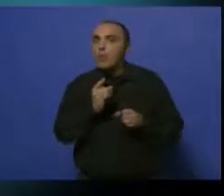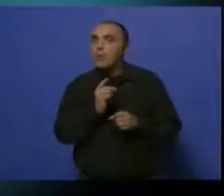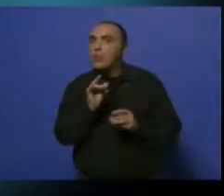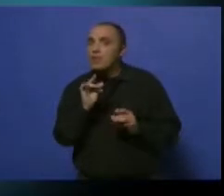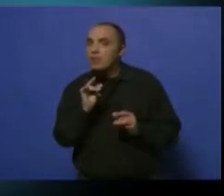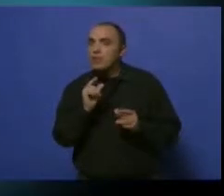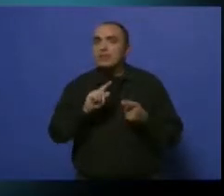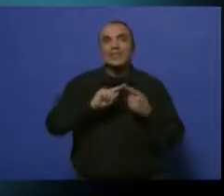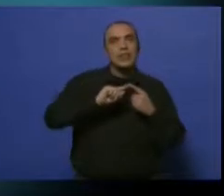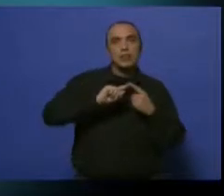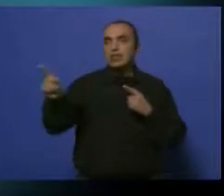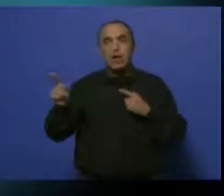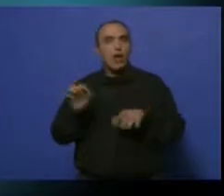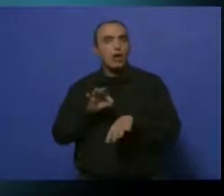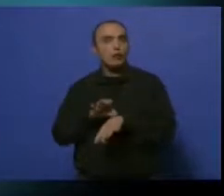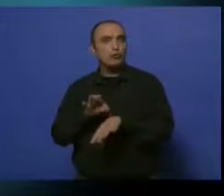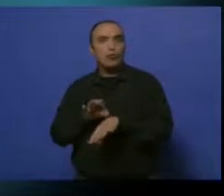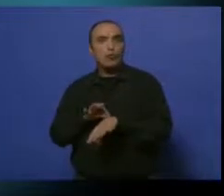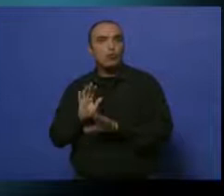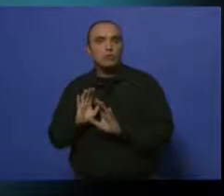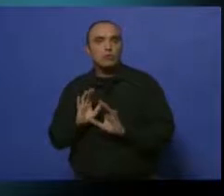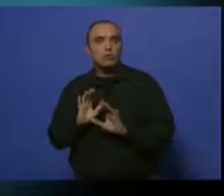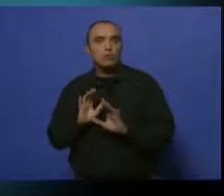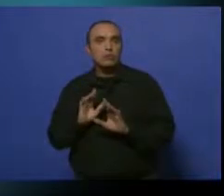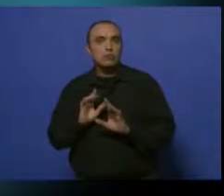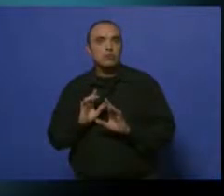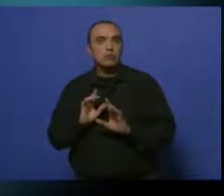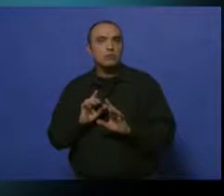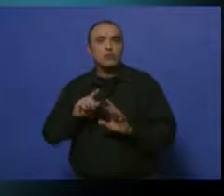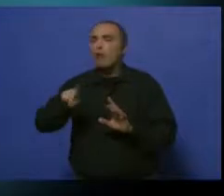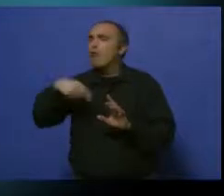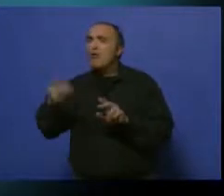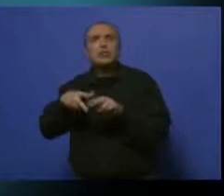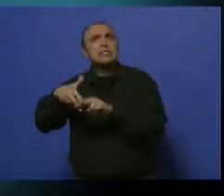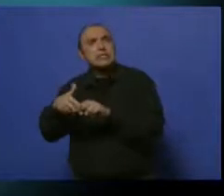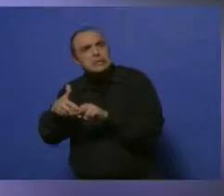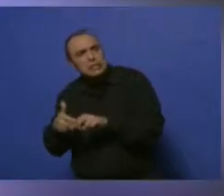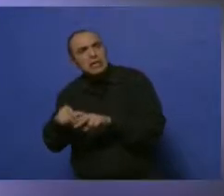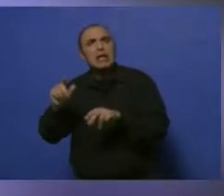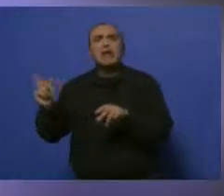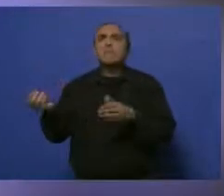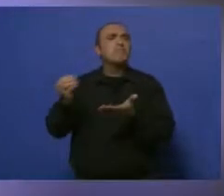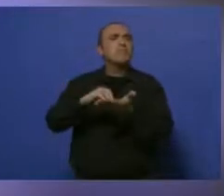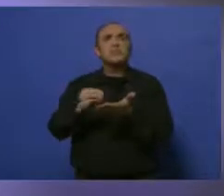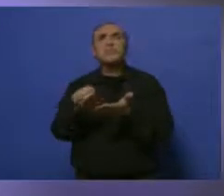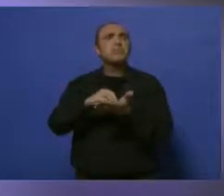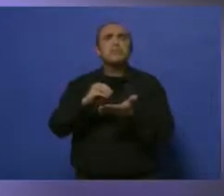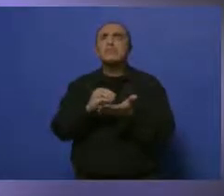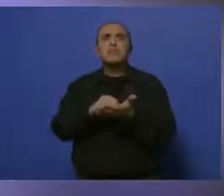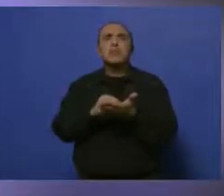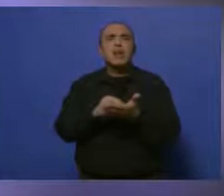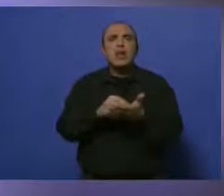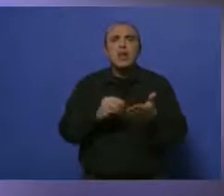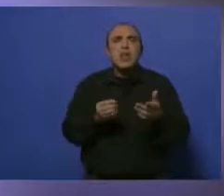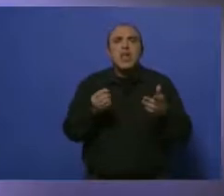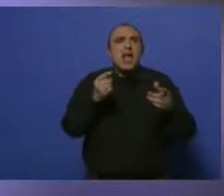consulta, el facultativo, con otras herramientas, con otras cosas que va a empezar a sumar por el examen físico y por la historia